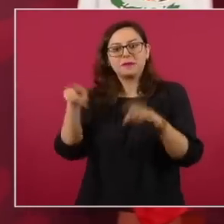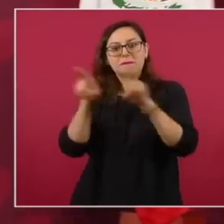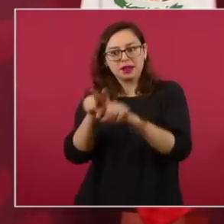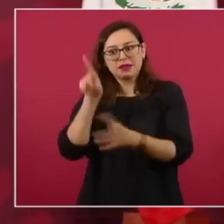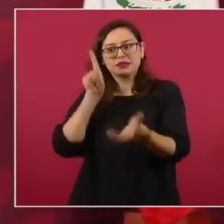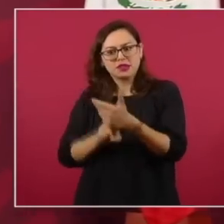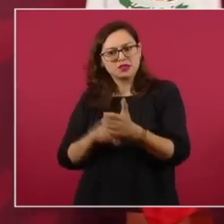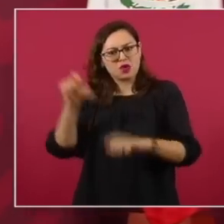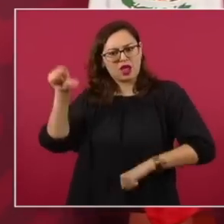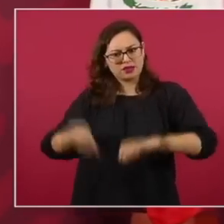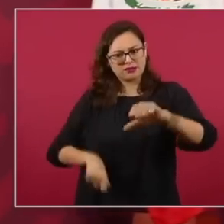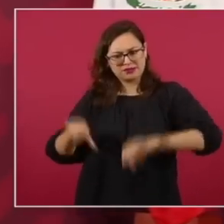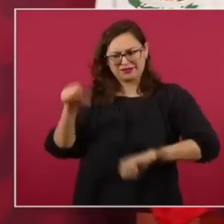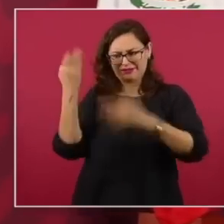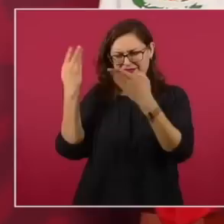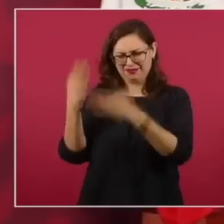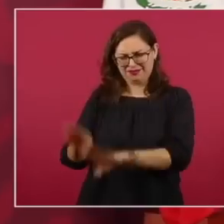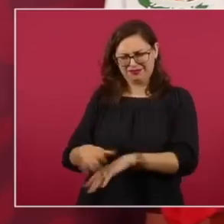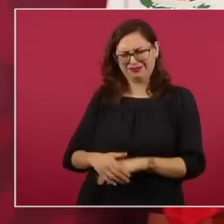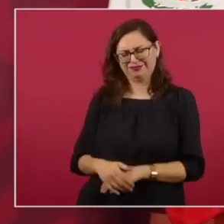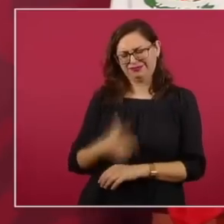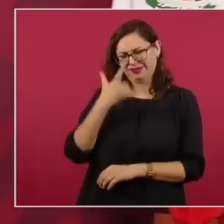una serie de operaciones